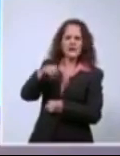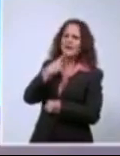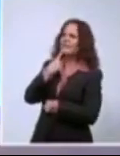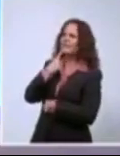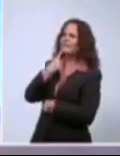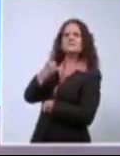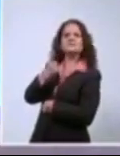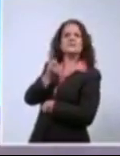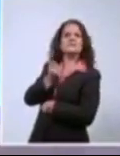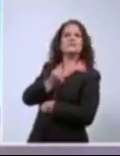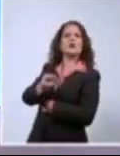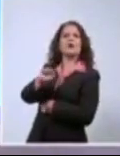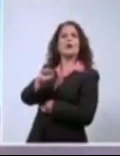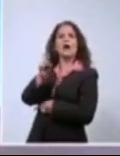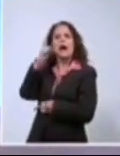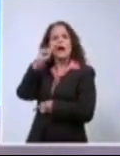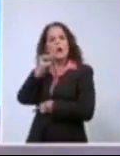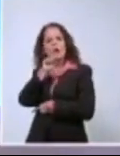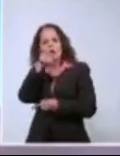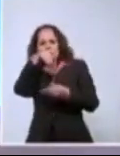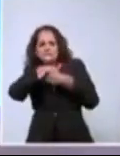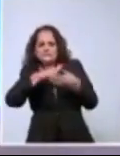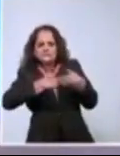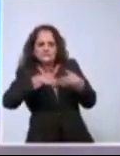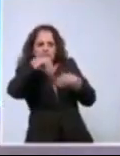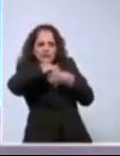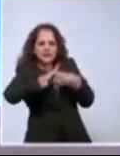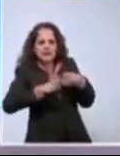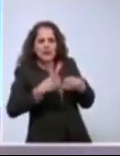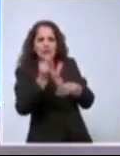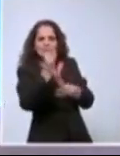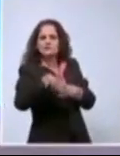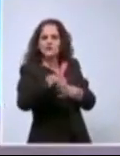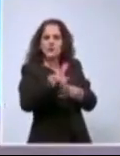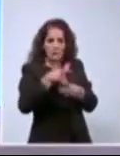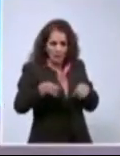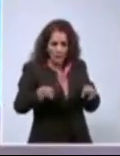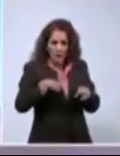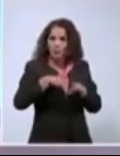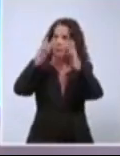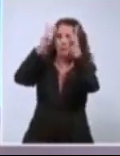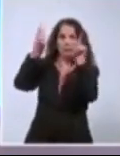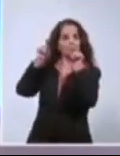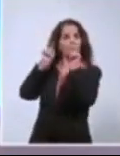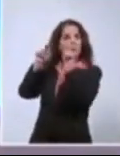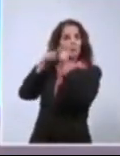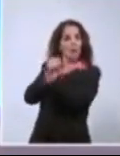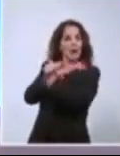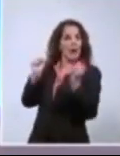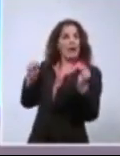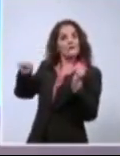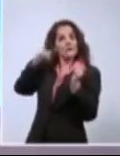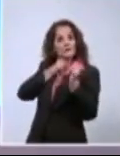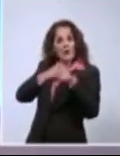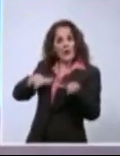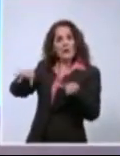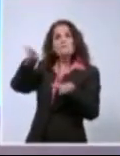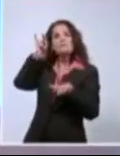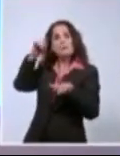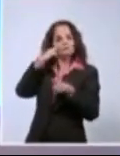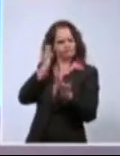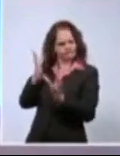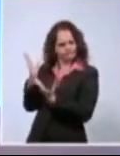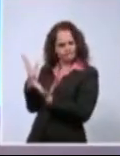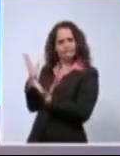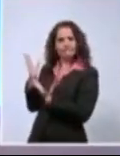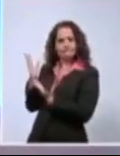se viola la intimidad de las personas cuando los medios de difusión, estos de mayor alcance, muestran ejemplos como los que vamos a